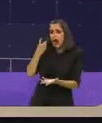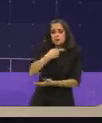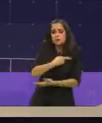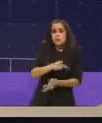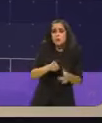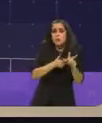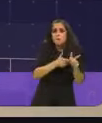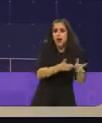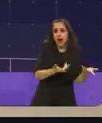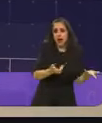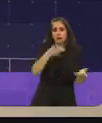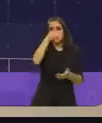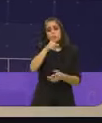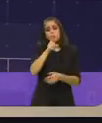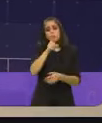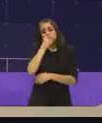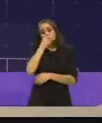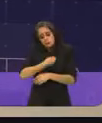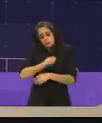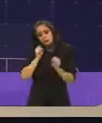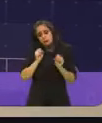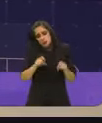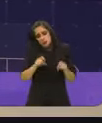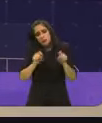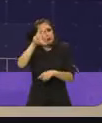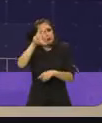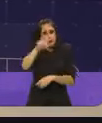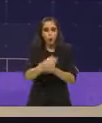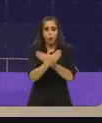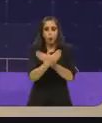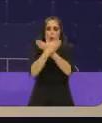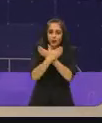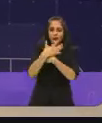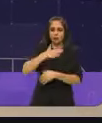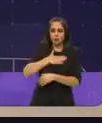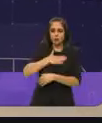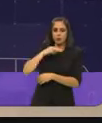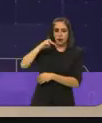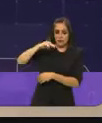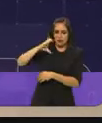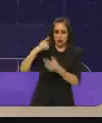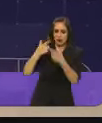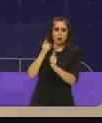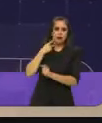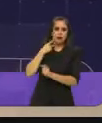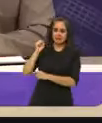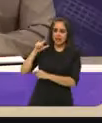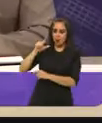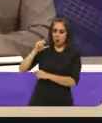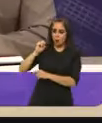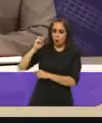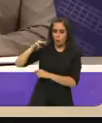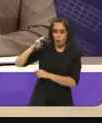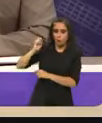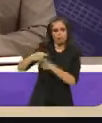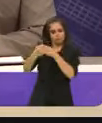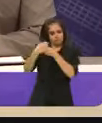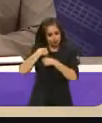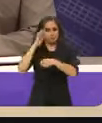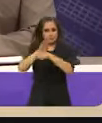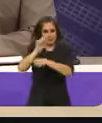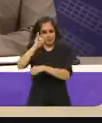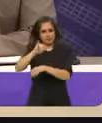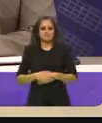se conformen, si hay opción, Movimiento Ciudadano y Salomón Chertoripsky. Gracias, candidato. Muchas gracias por